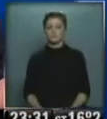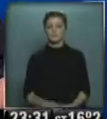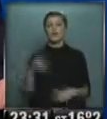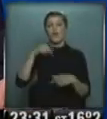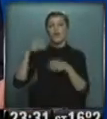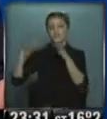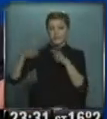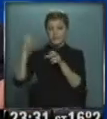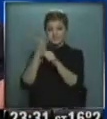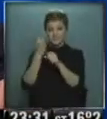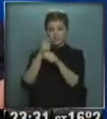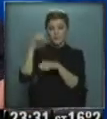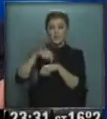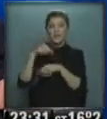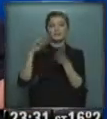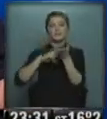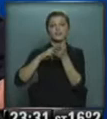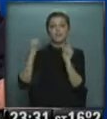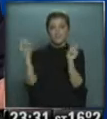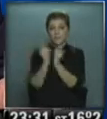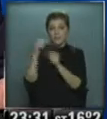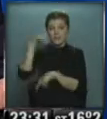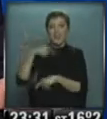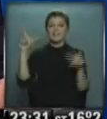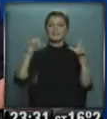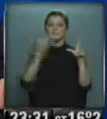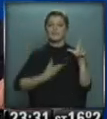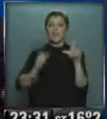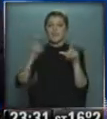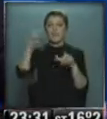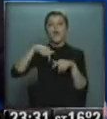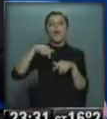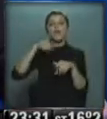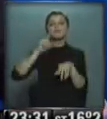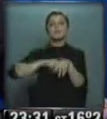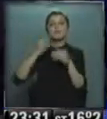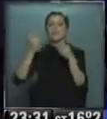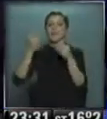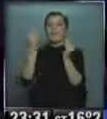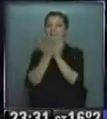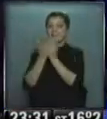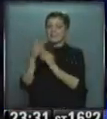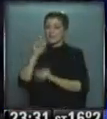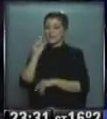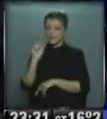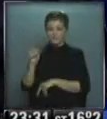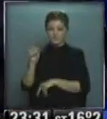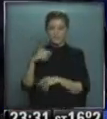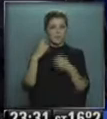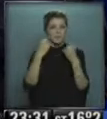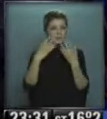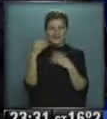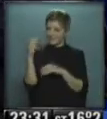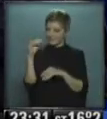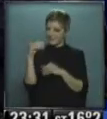Segundo bloque, el resumen de noticias de la televisión pública es el momento del análisis de Rulo de la Torre, buenas noches ¿Qué tal Pablo? ¿Cómo